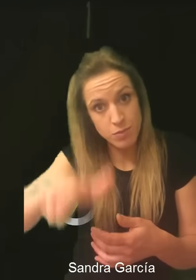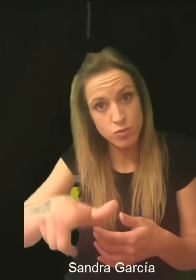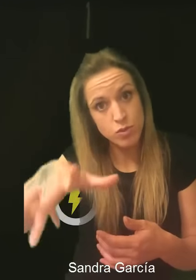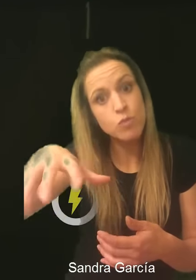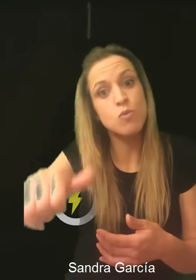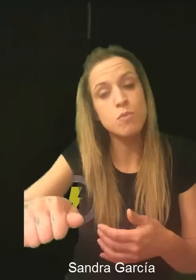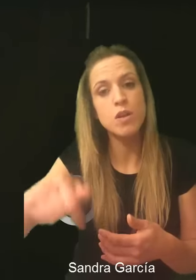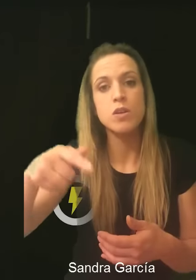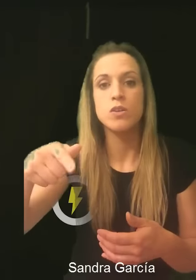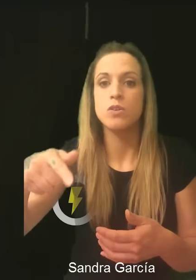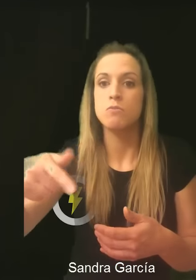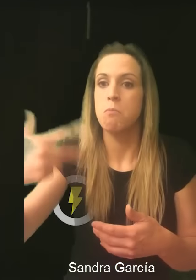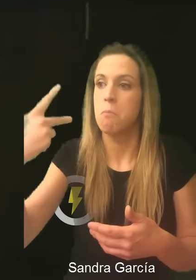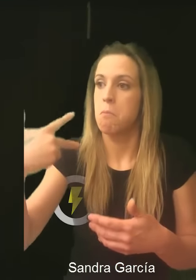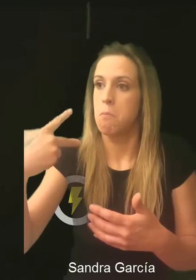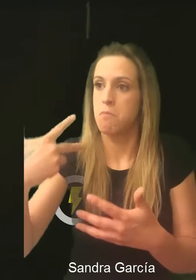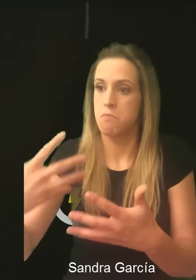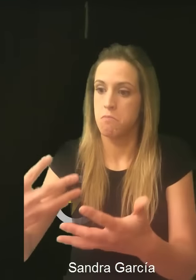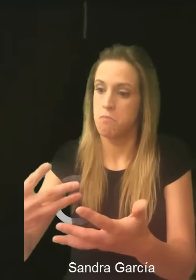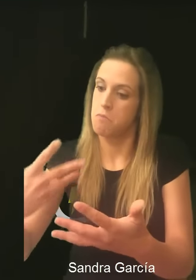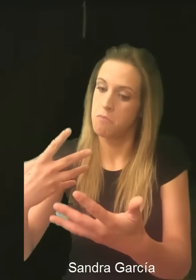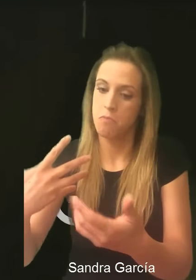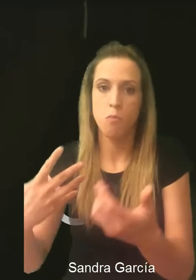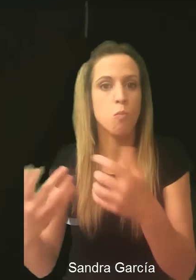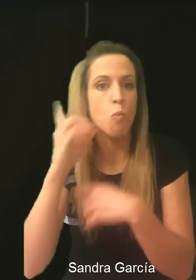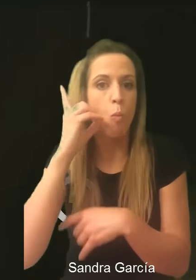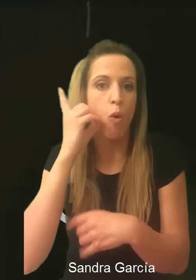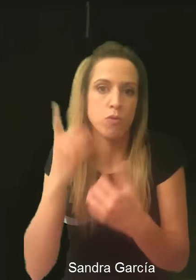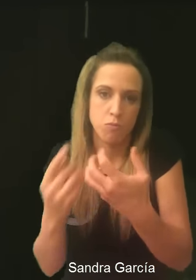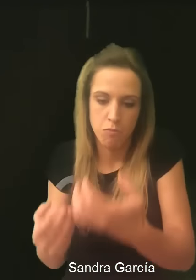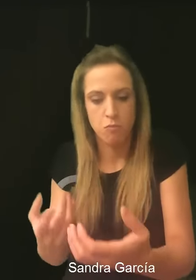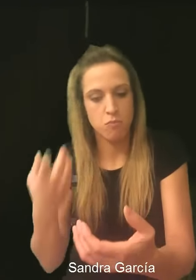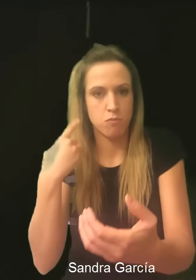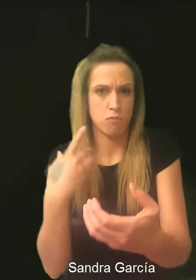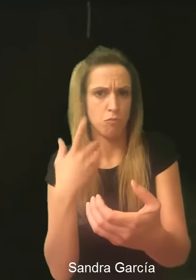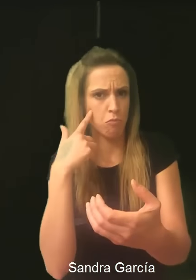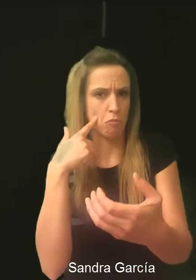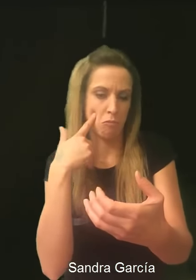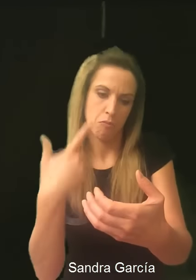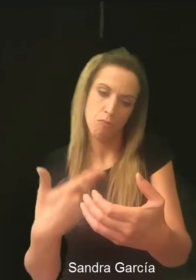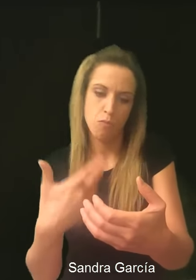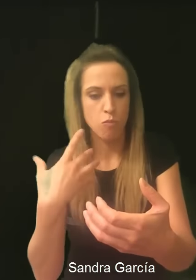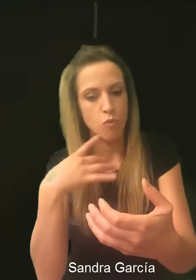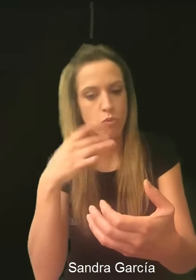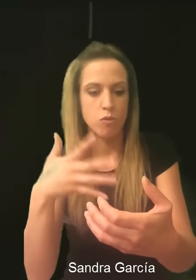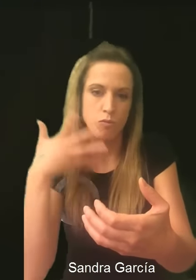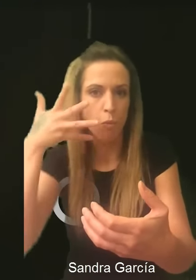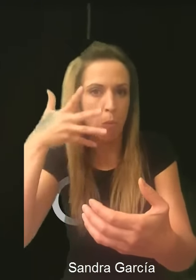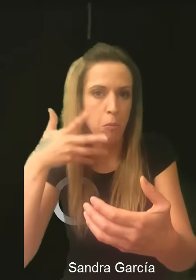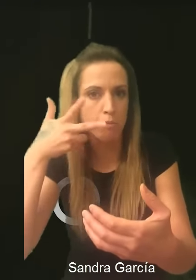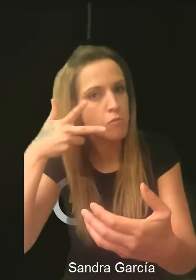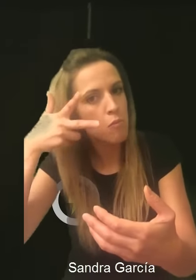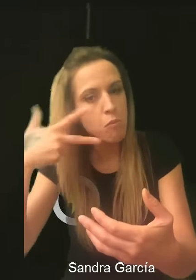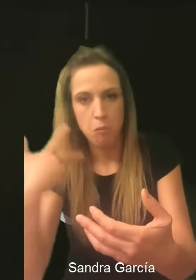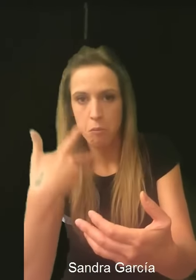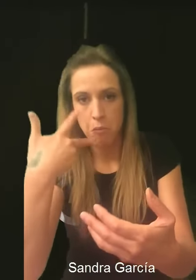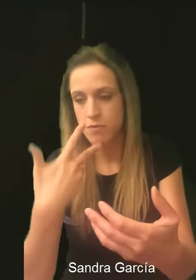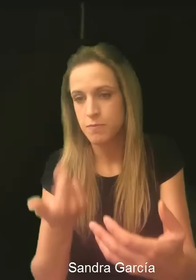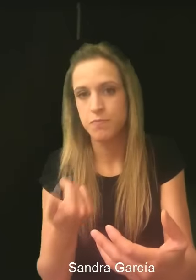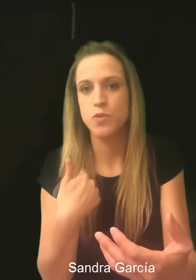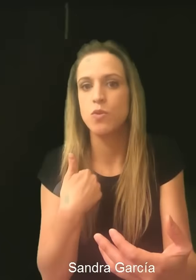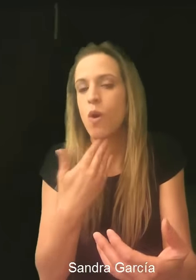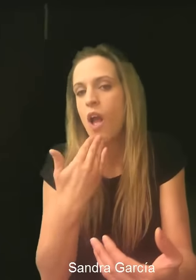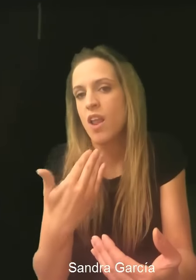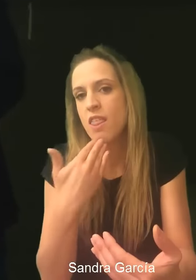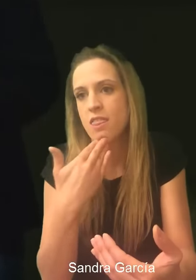móvil, saliendo yo diciendo Pepe, que muchas gracias por la compra, me tenéis hasta el servicio por venta, lo que os haga falta,